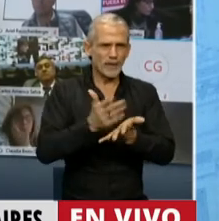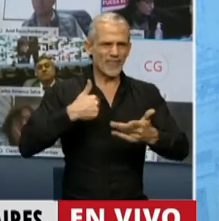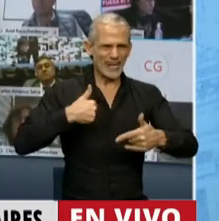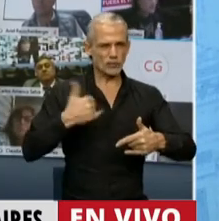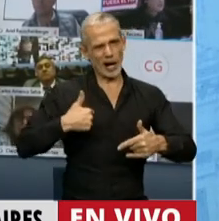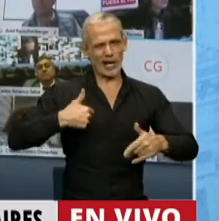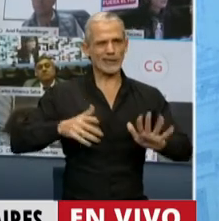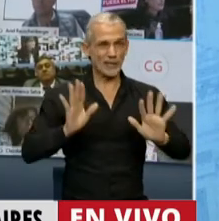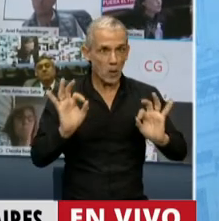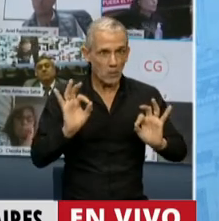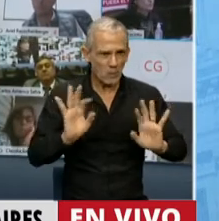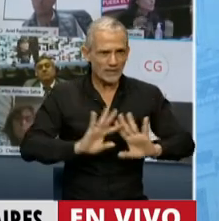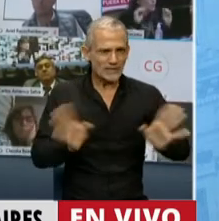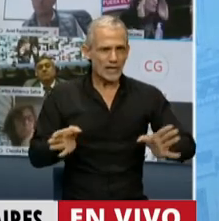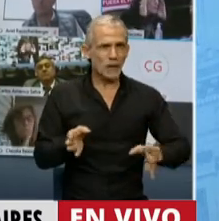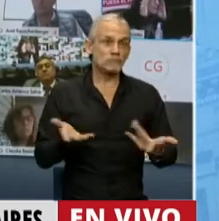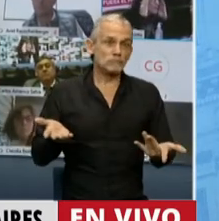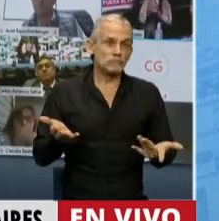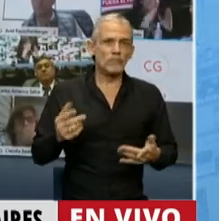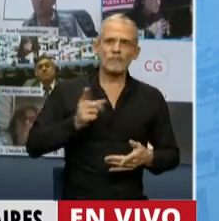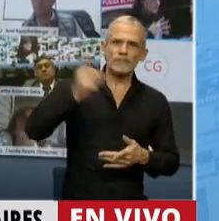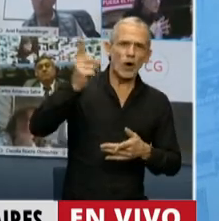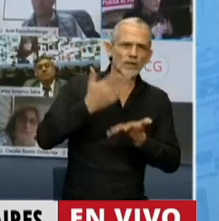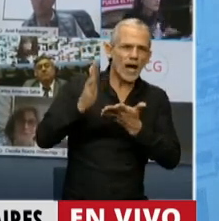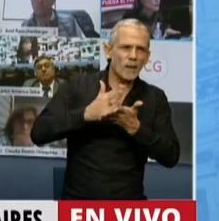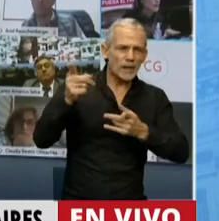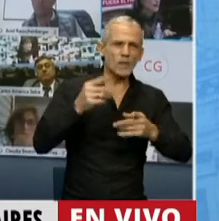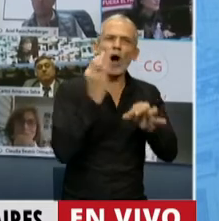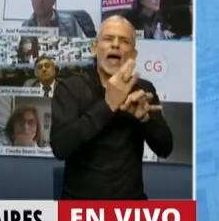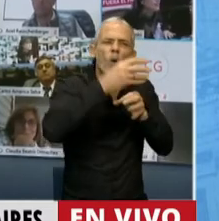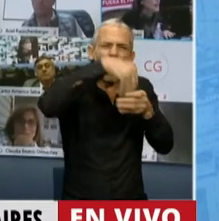Tenemos una nueva categoría, antiimperialismo colegial.